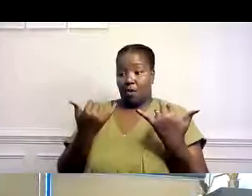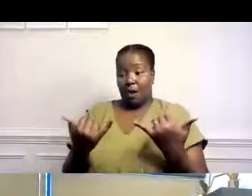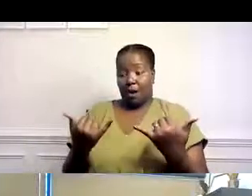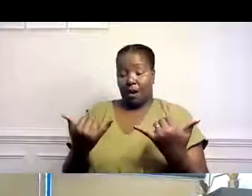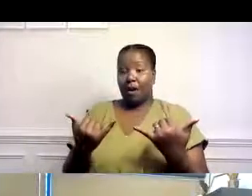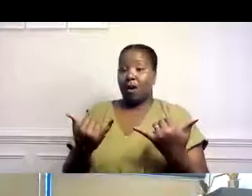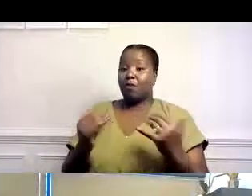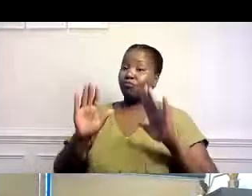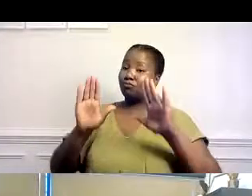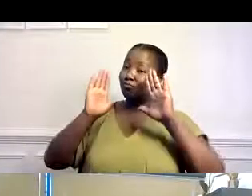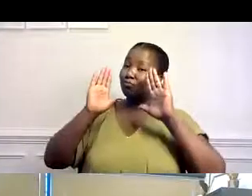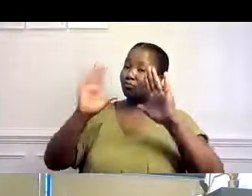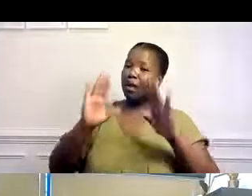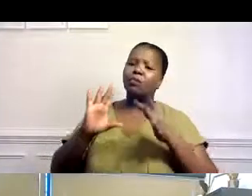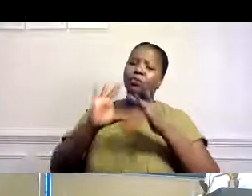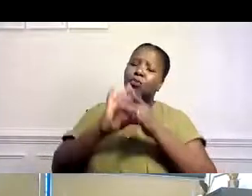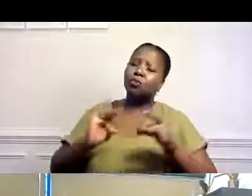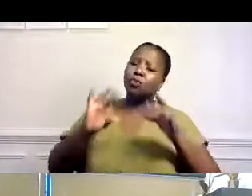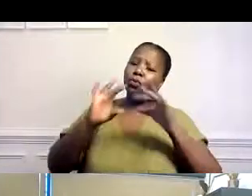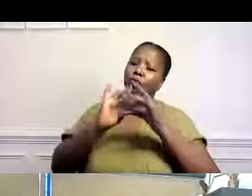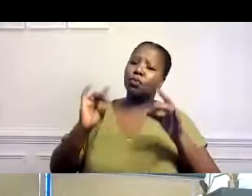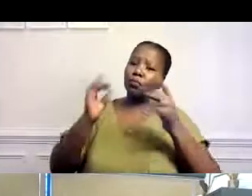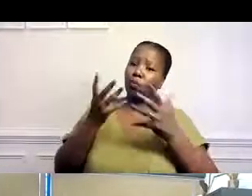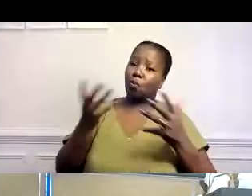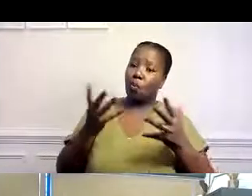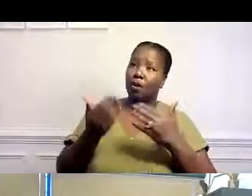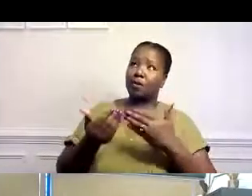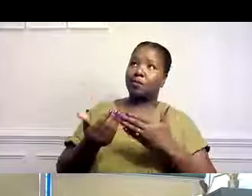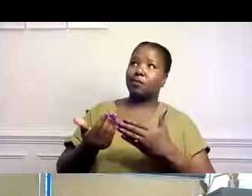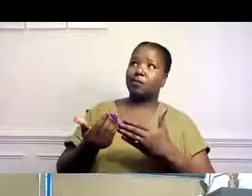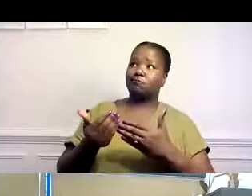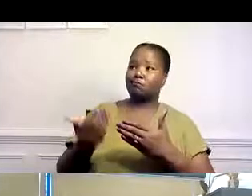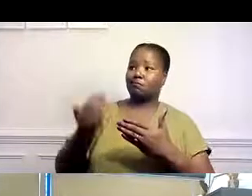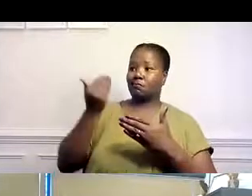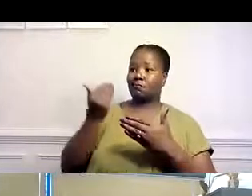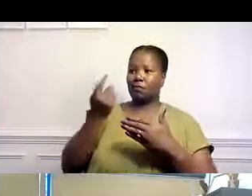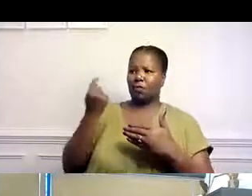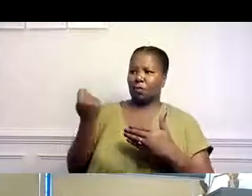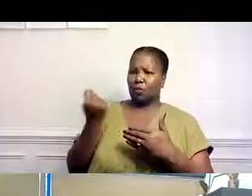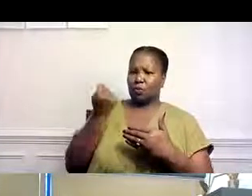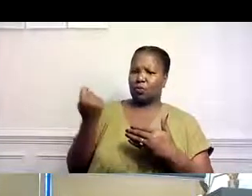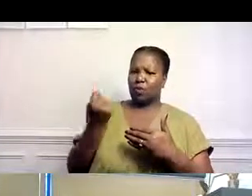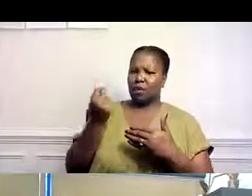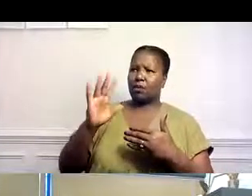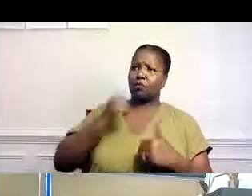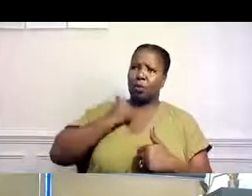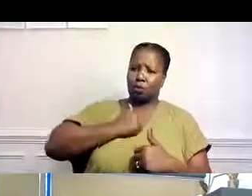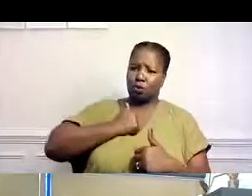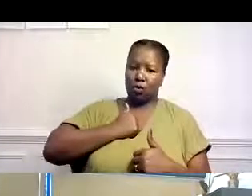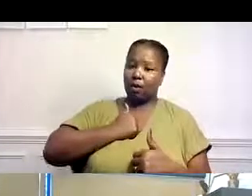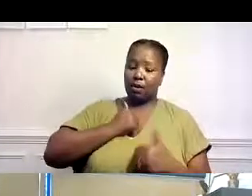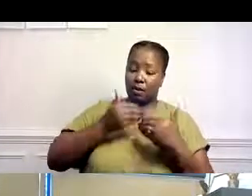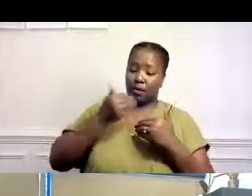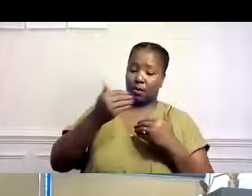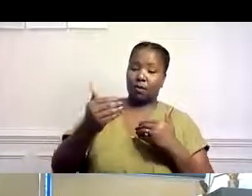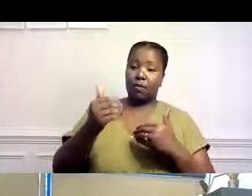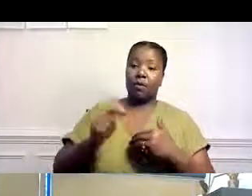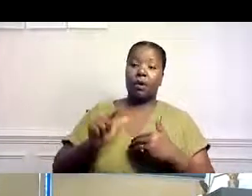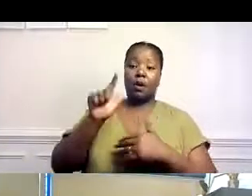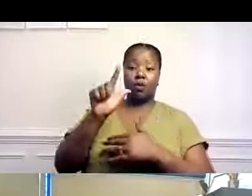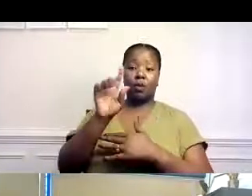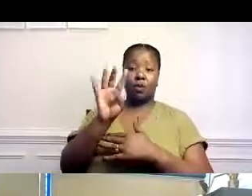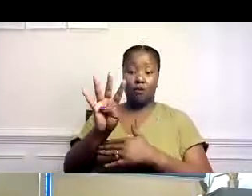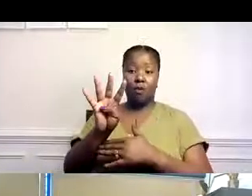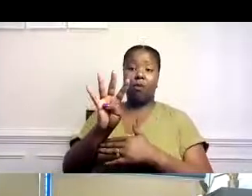poder asegurarnos que todos tengan el acceso libre a esta vacuna. Y tengo buenas nuevas para ustedes el día martes. O disculpe,